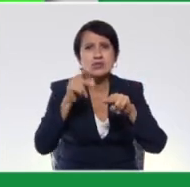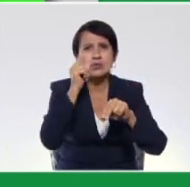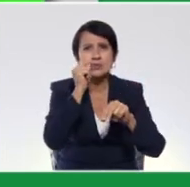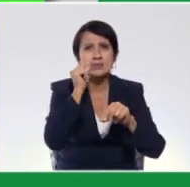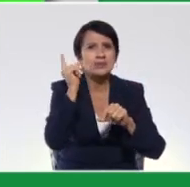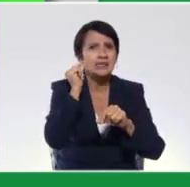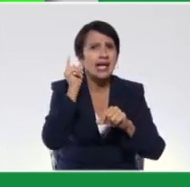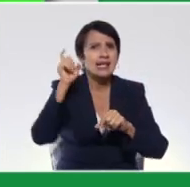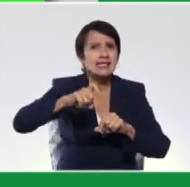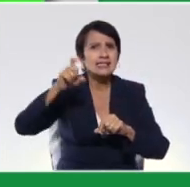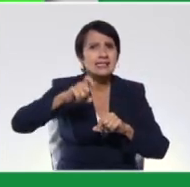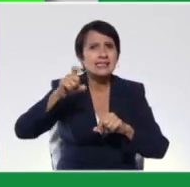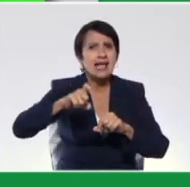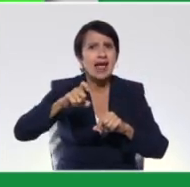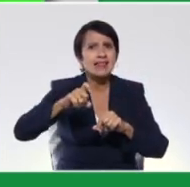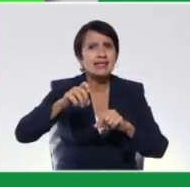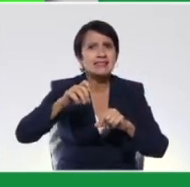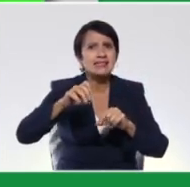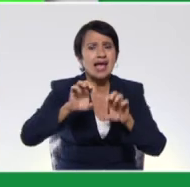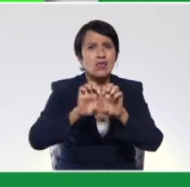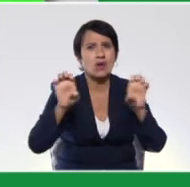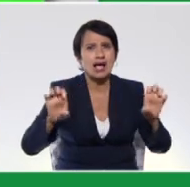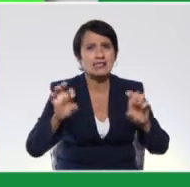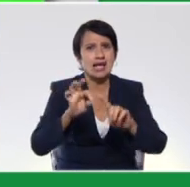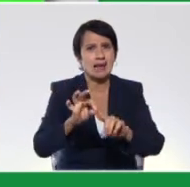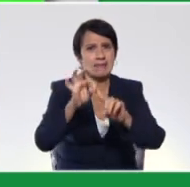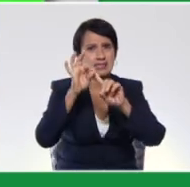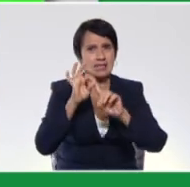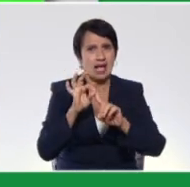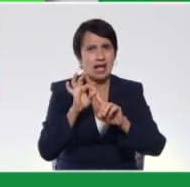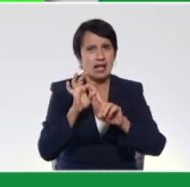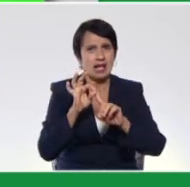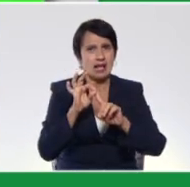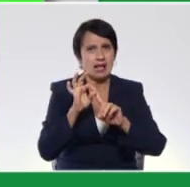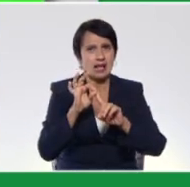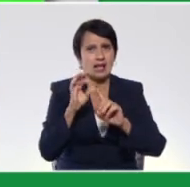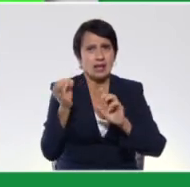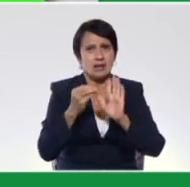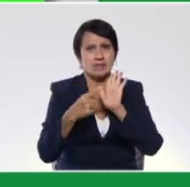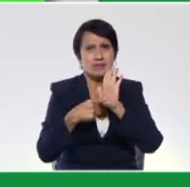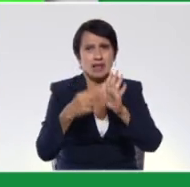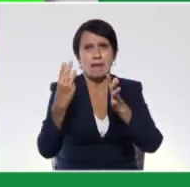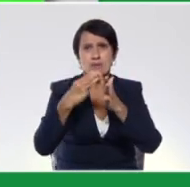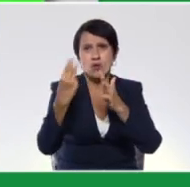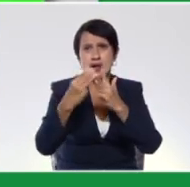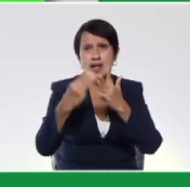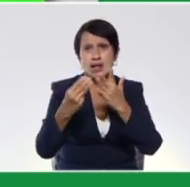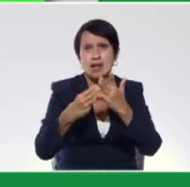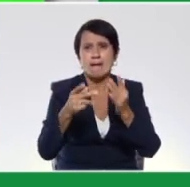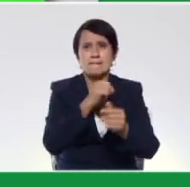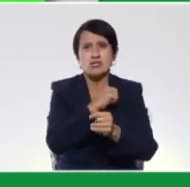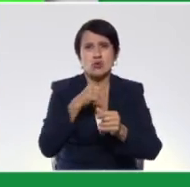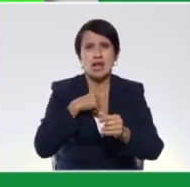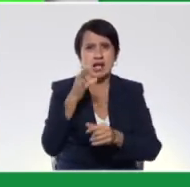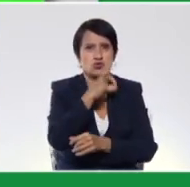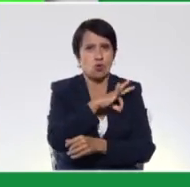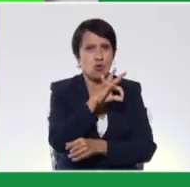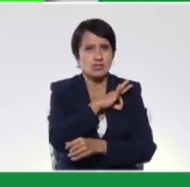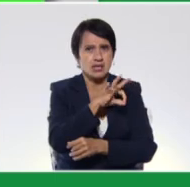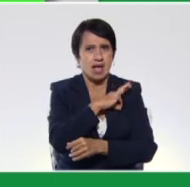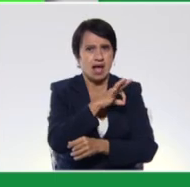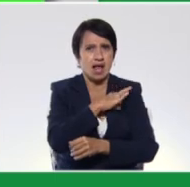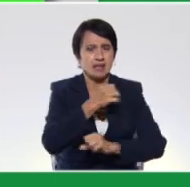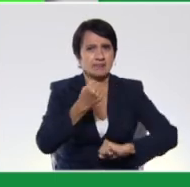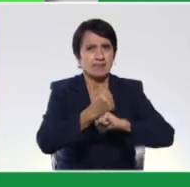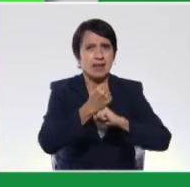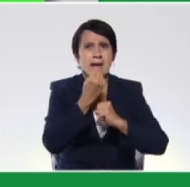niñas con necesidades educativas especiales a través del programa personal social que va en favor